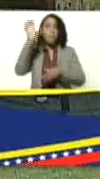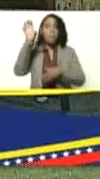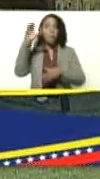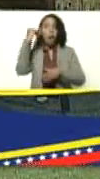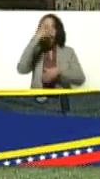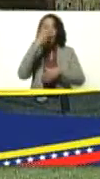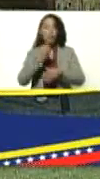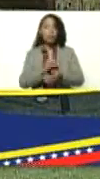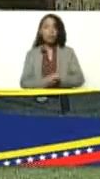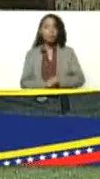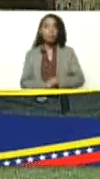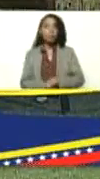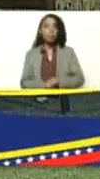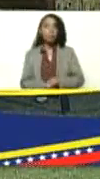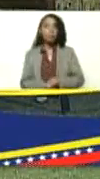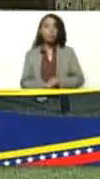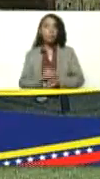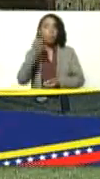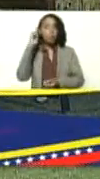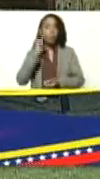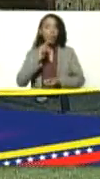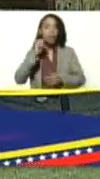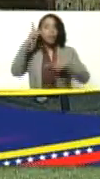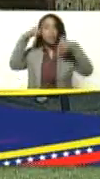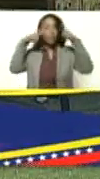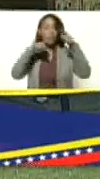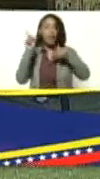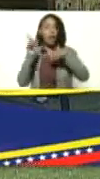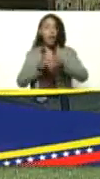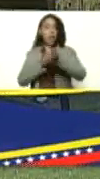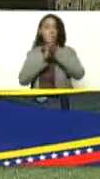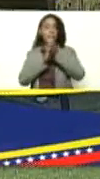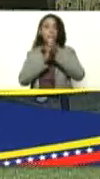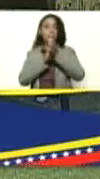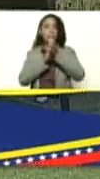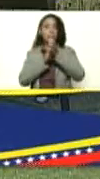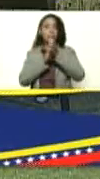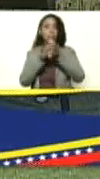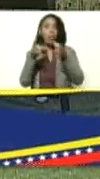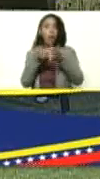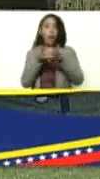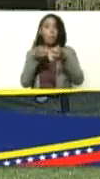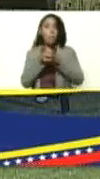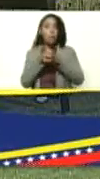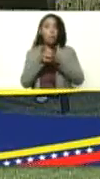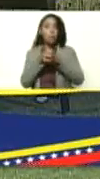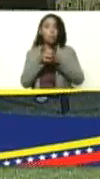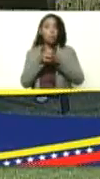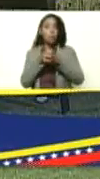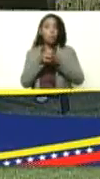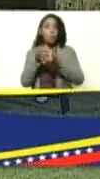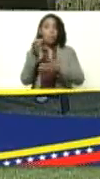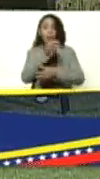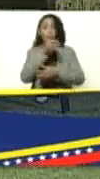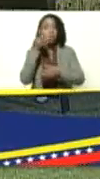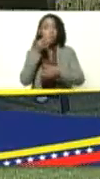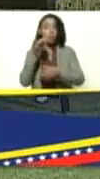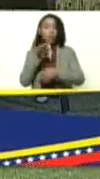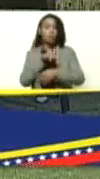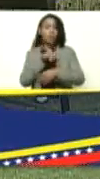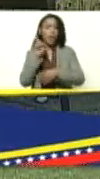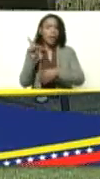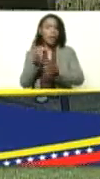juventud bolivariano y chavista Héctor era el líder de un equipo extraordinario donde estaba